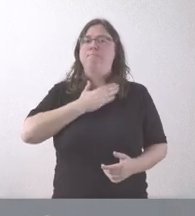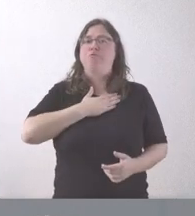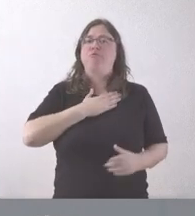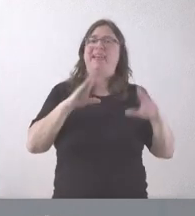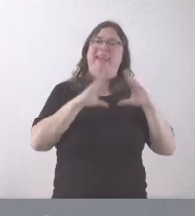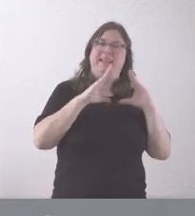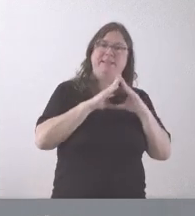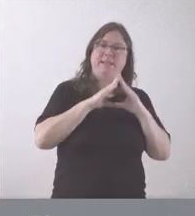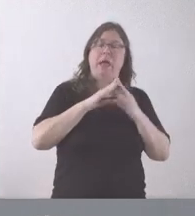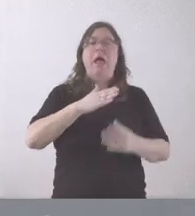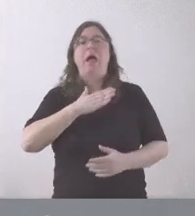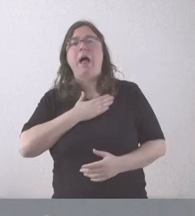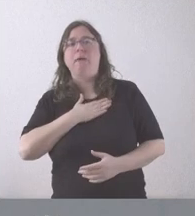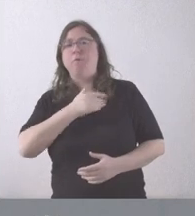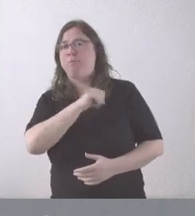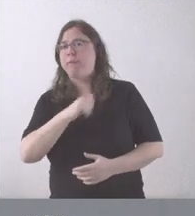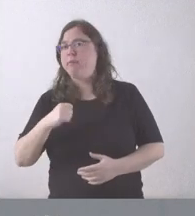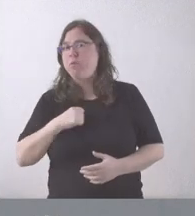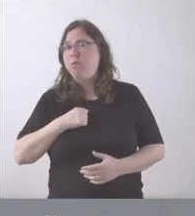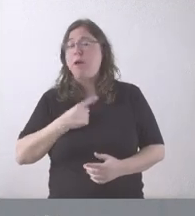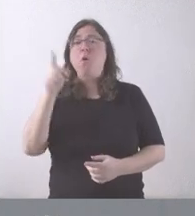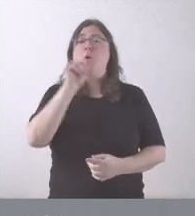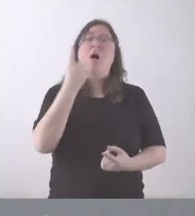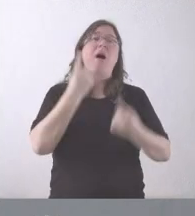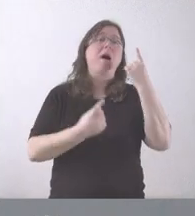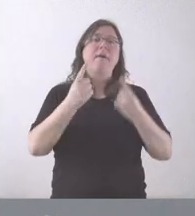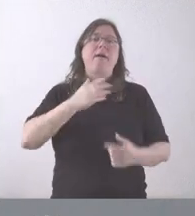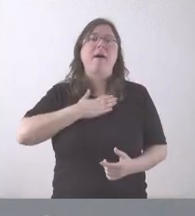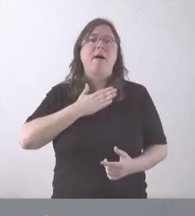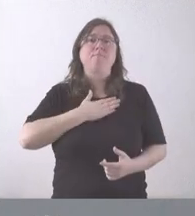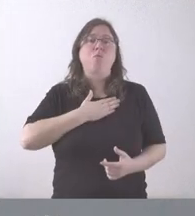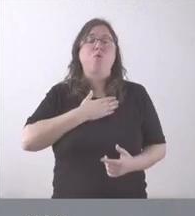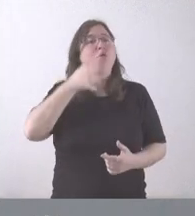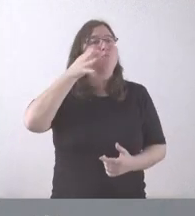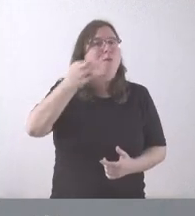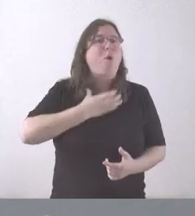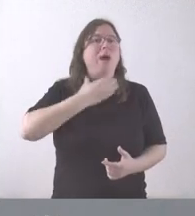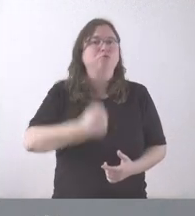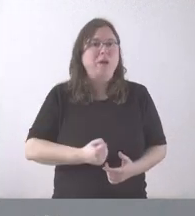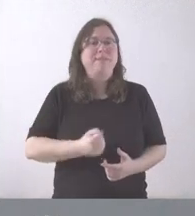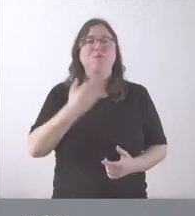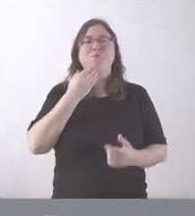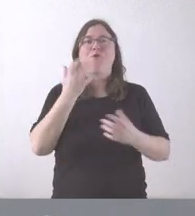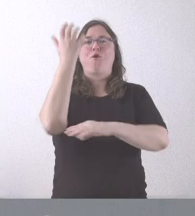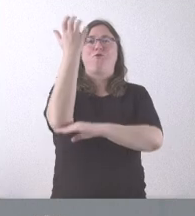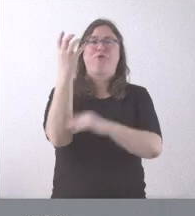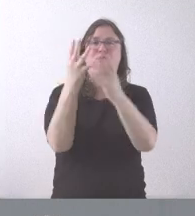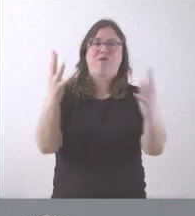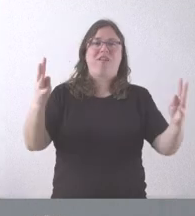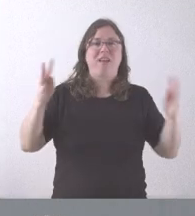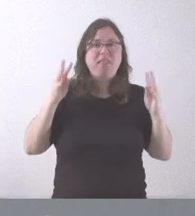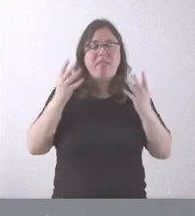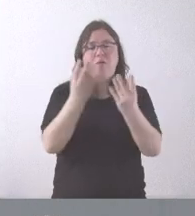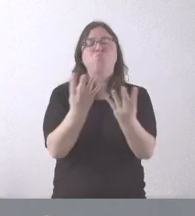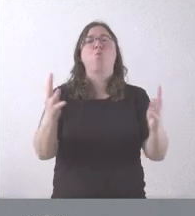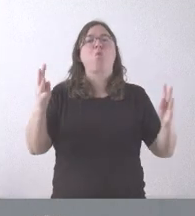o puede ser titularidad de particulares o, a veces, son titularidad de un municipio, si estamos hablando de una fortaleza, si estamos hablando de una muralla